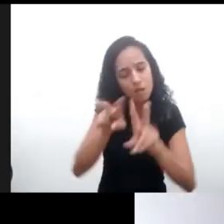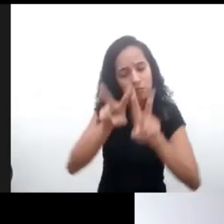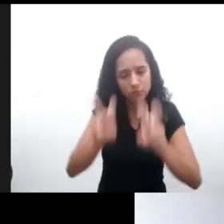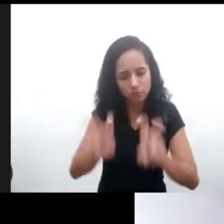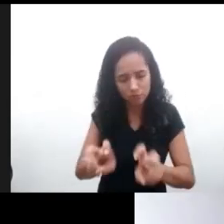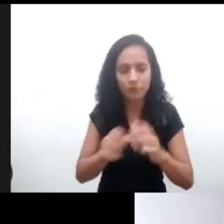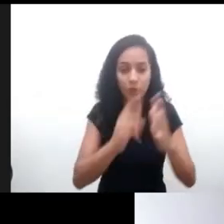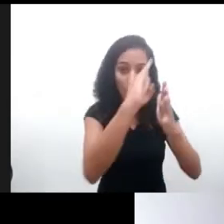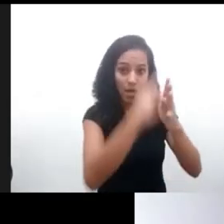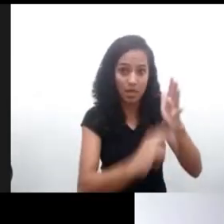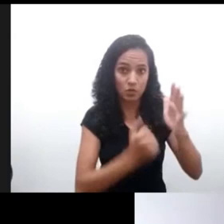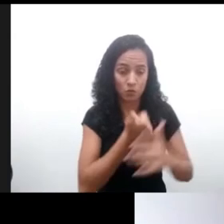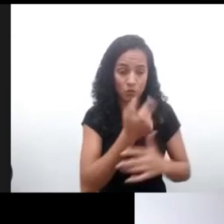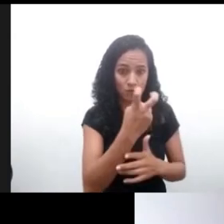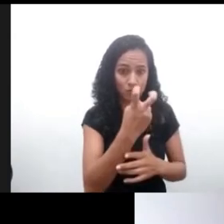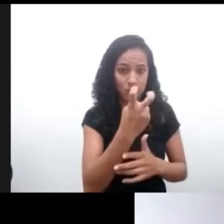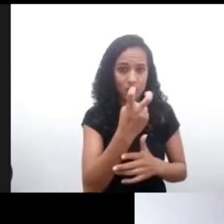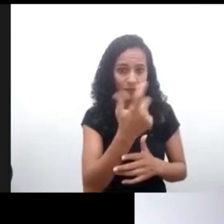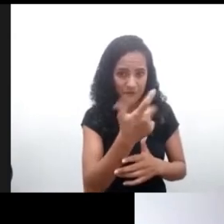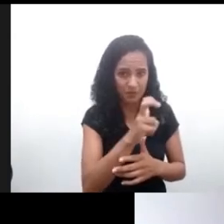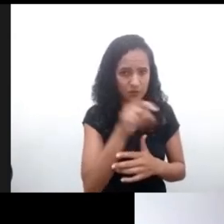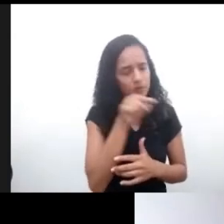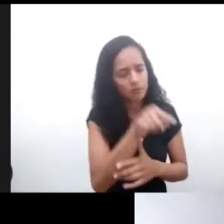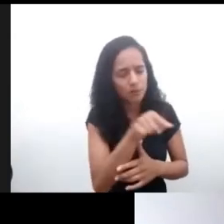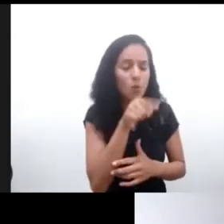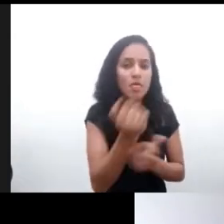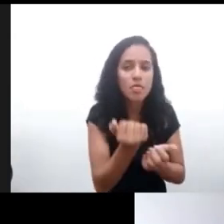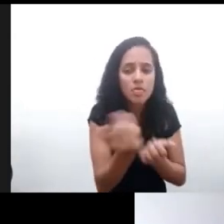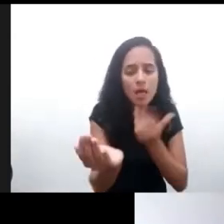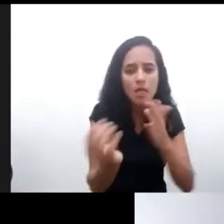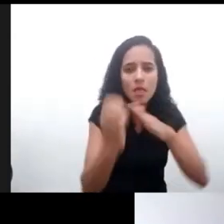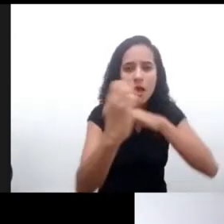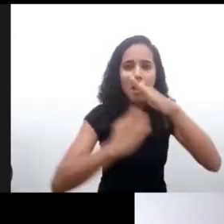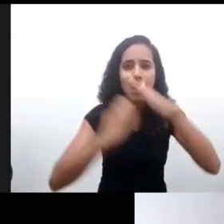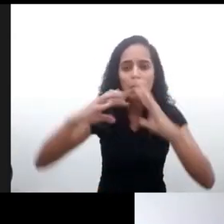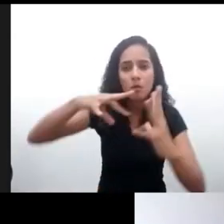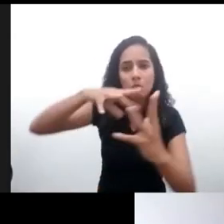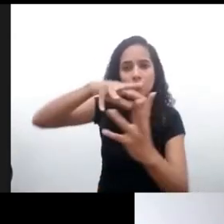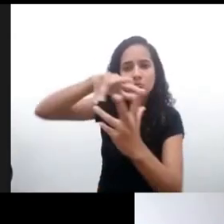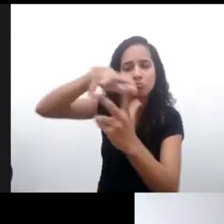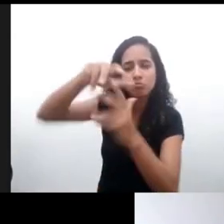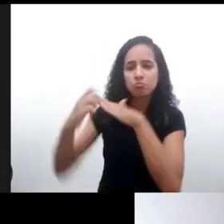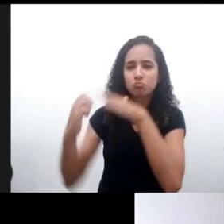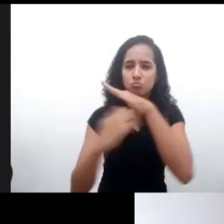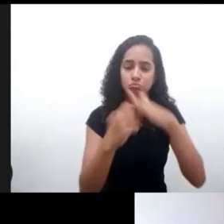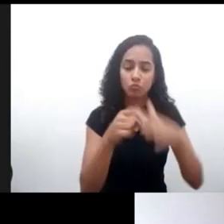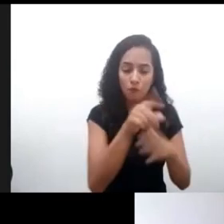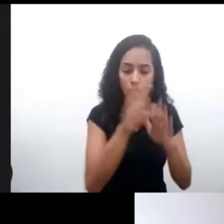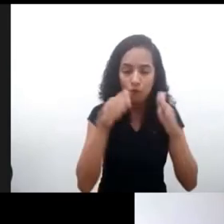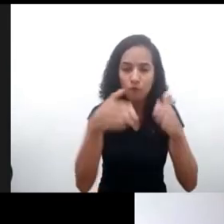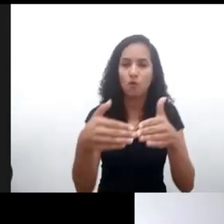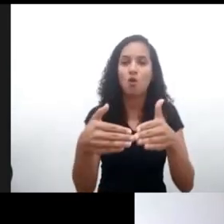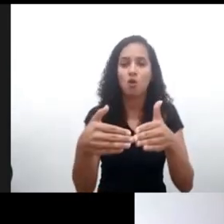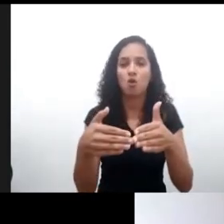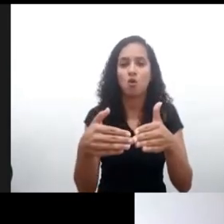las empresas nacionales y multinacionales, considerando que en estos casos estas empresas multinacionales suelen ser monopólicas y con